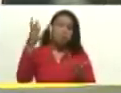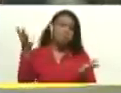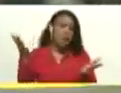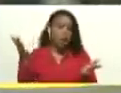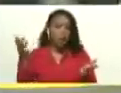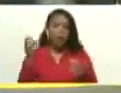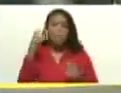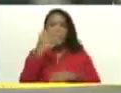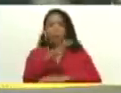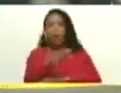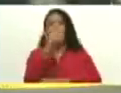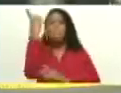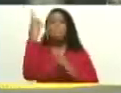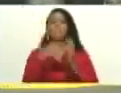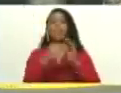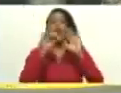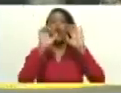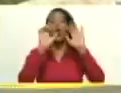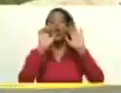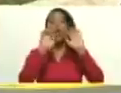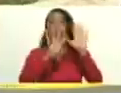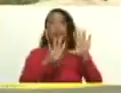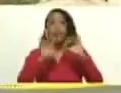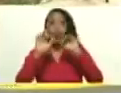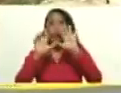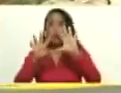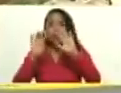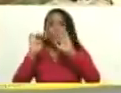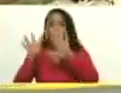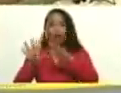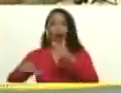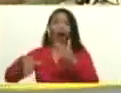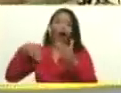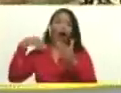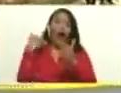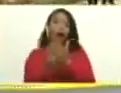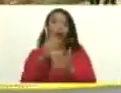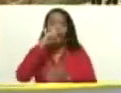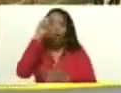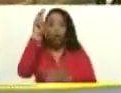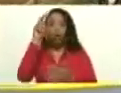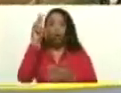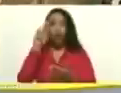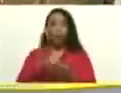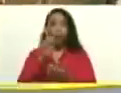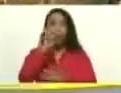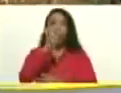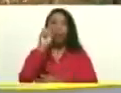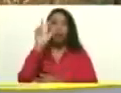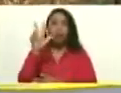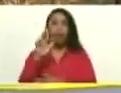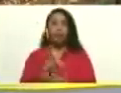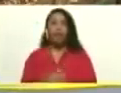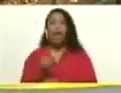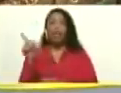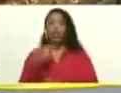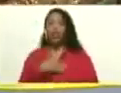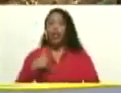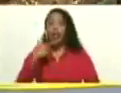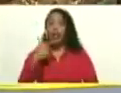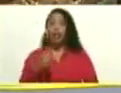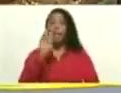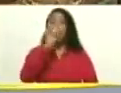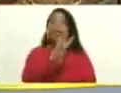desde 1989 hasta el año 2023, por lo menos. Quiere decir, 24